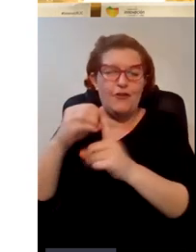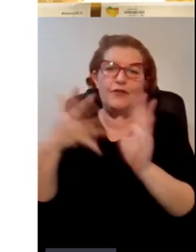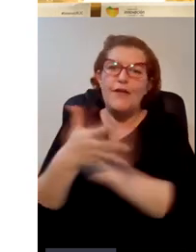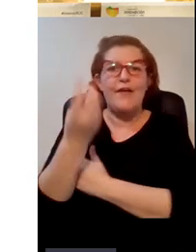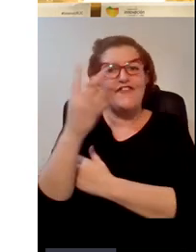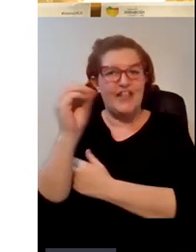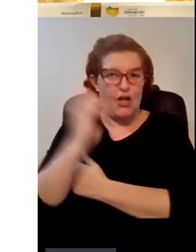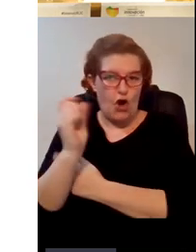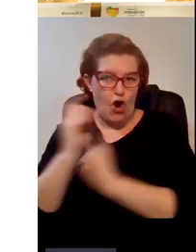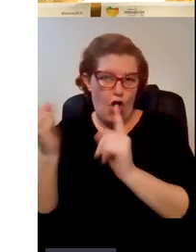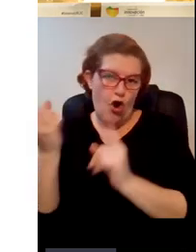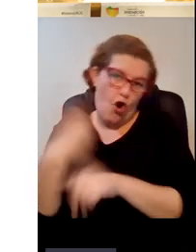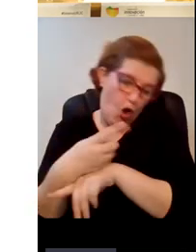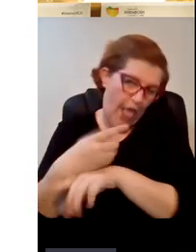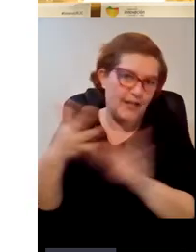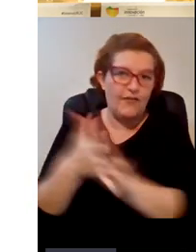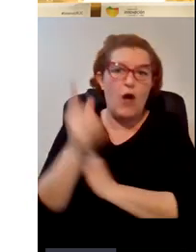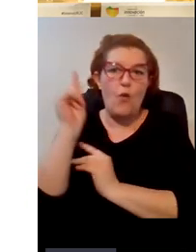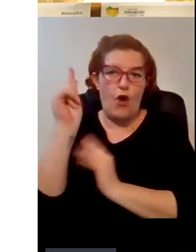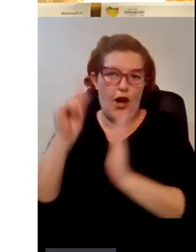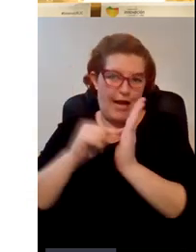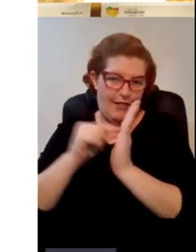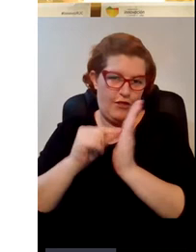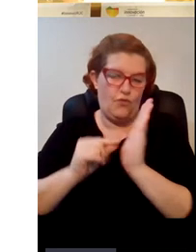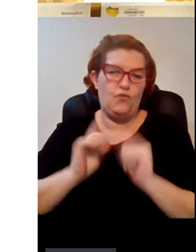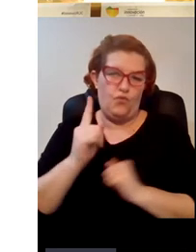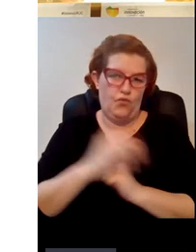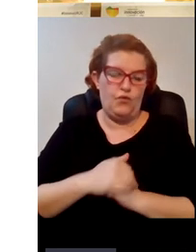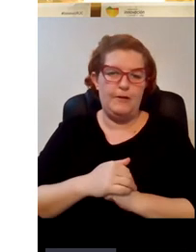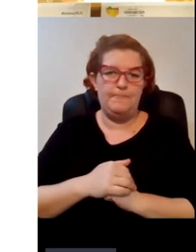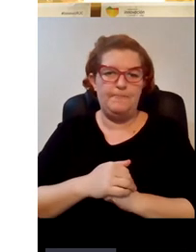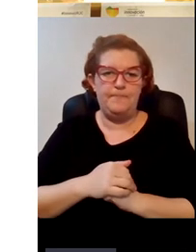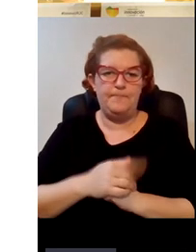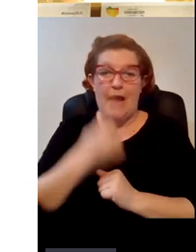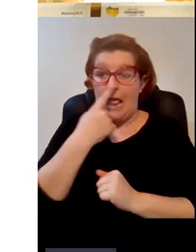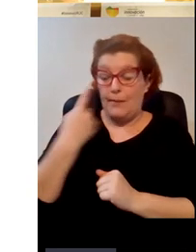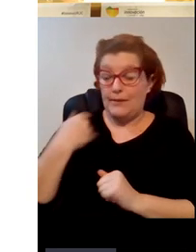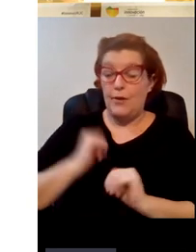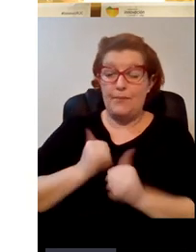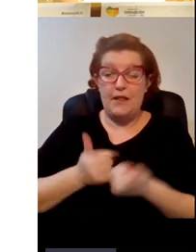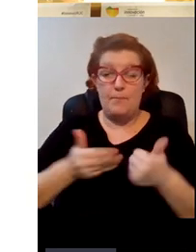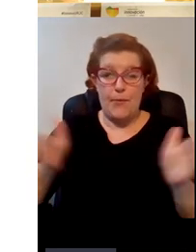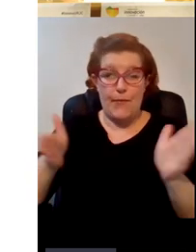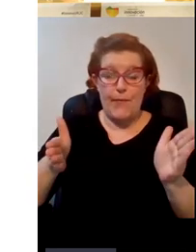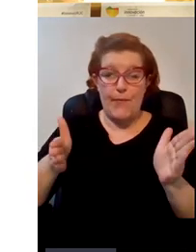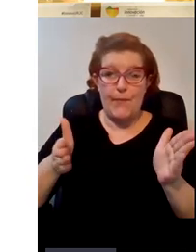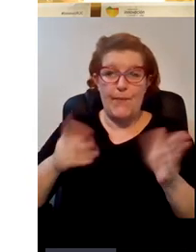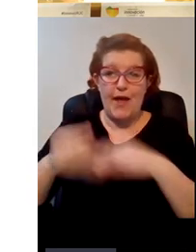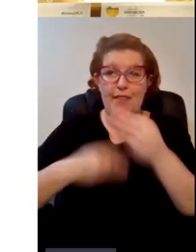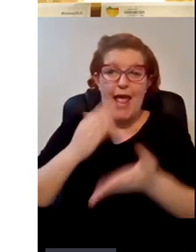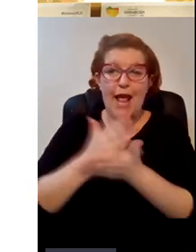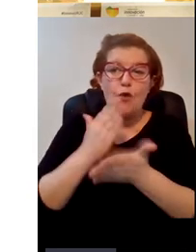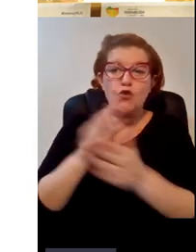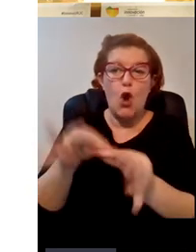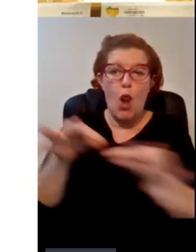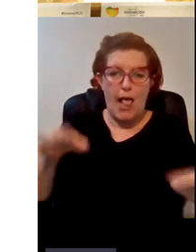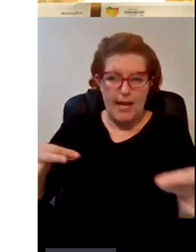y es un crédito y luego este año por primera vez este curso pasado hicimos un curso online